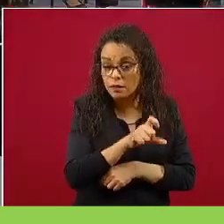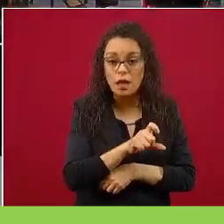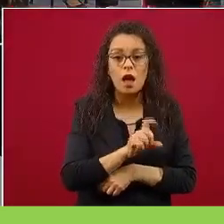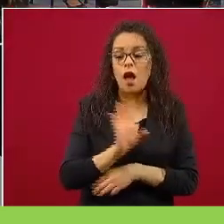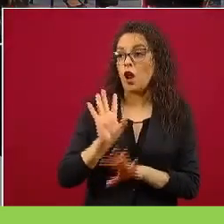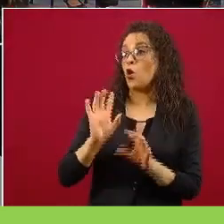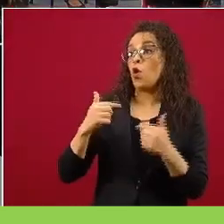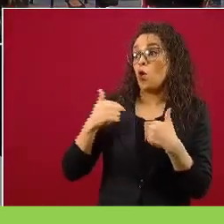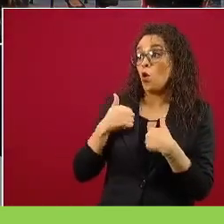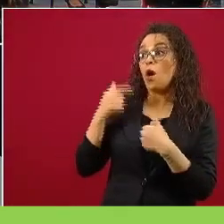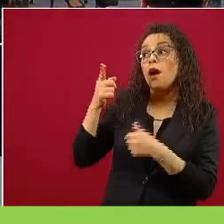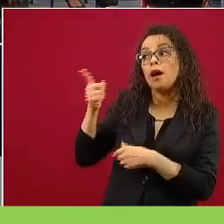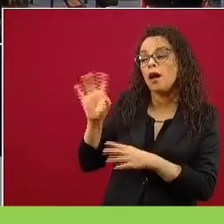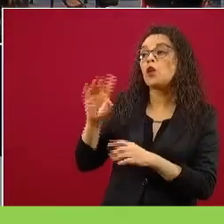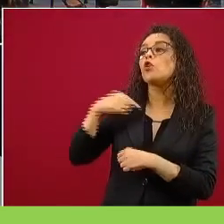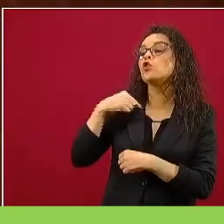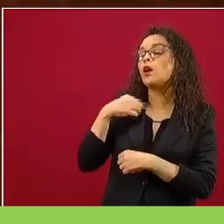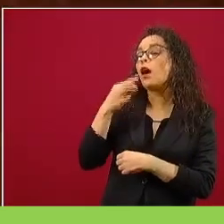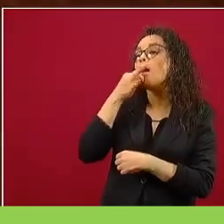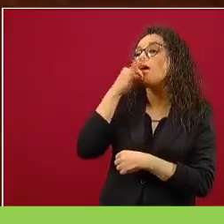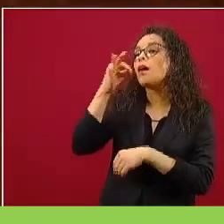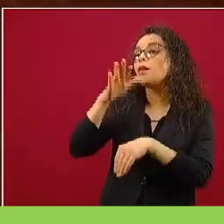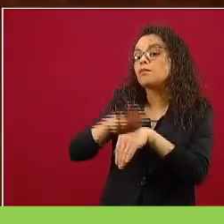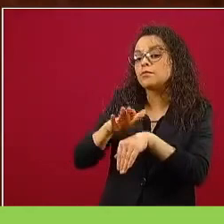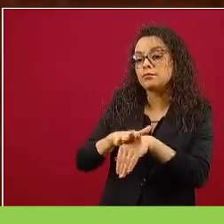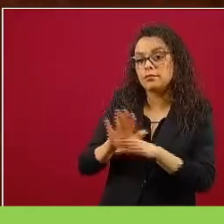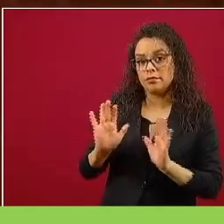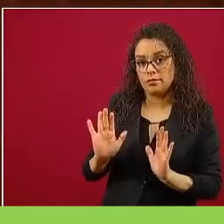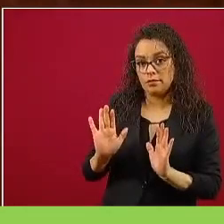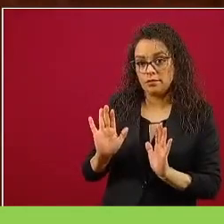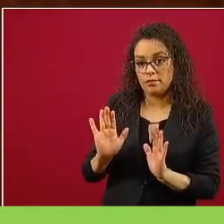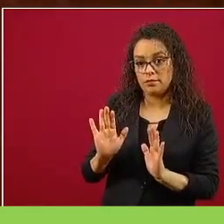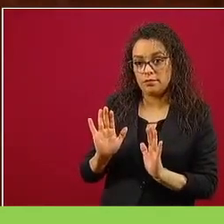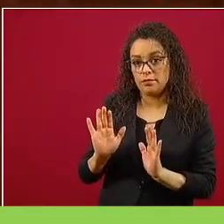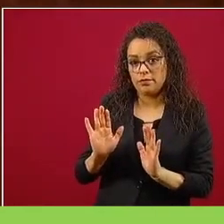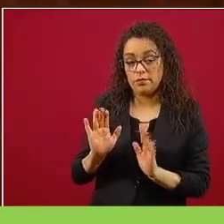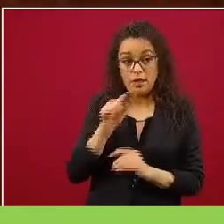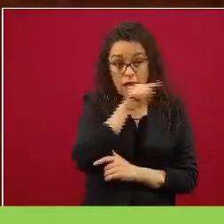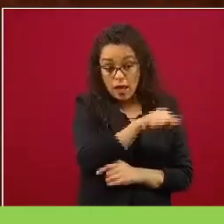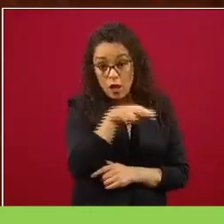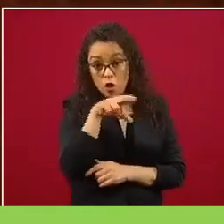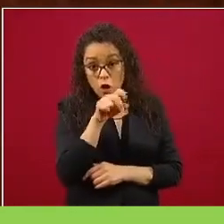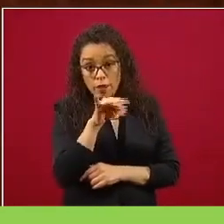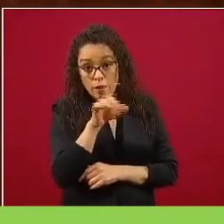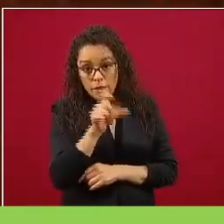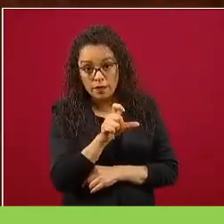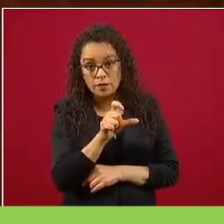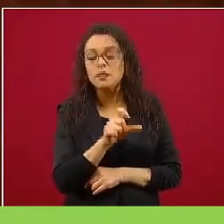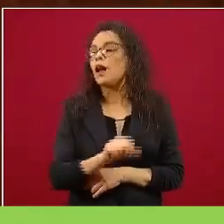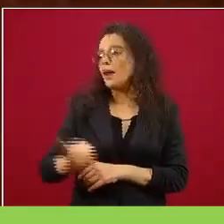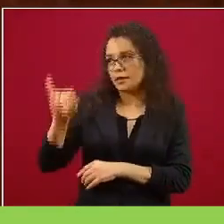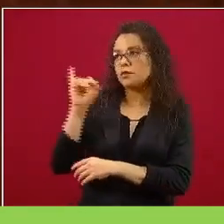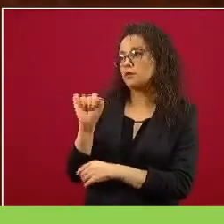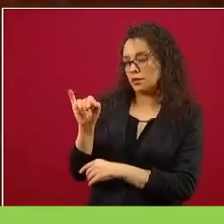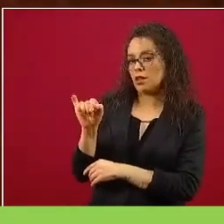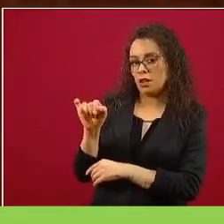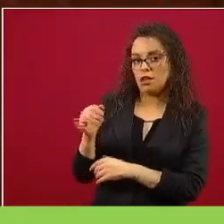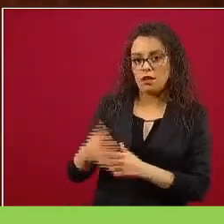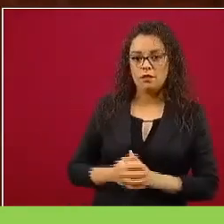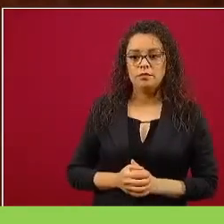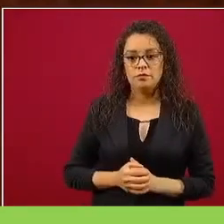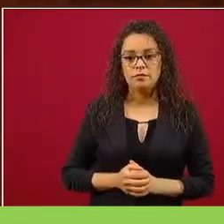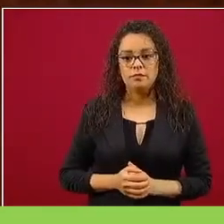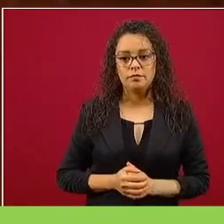soy el mensajero, como dice Carmen, porque luego… Notimex. Sí, usted no le crea a Signal Lab, no los